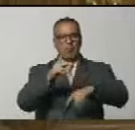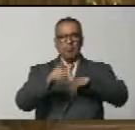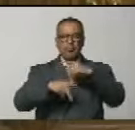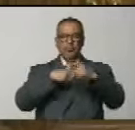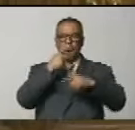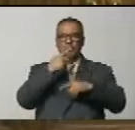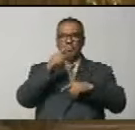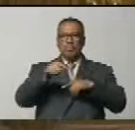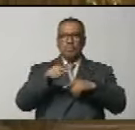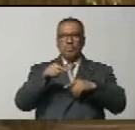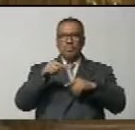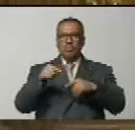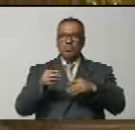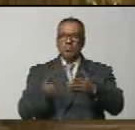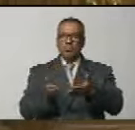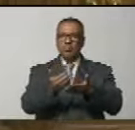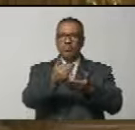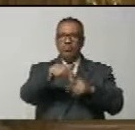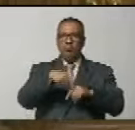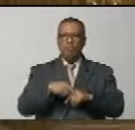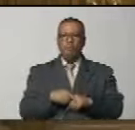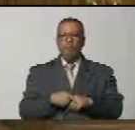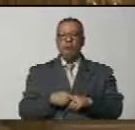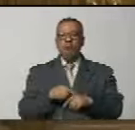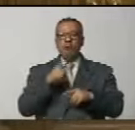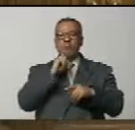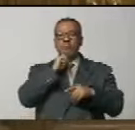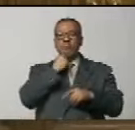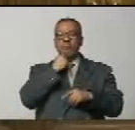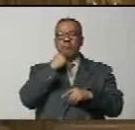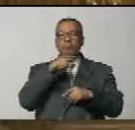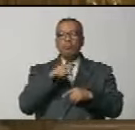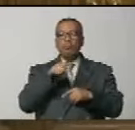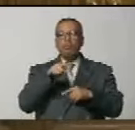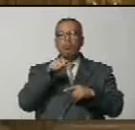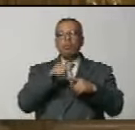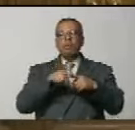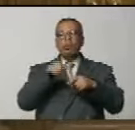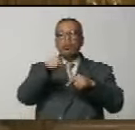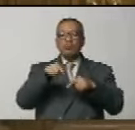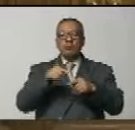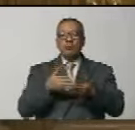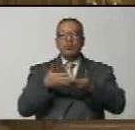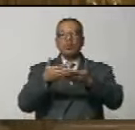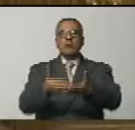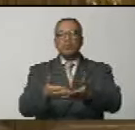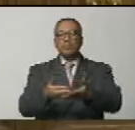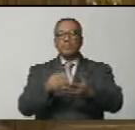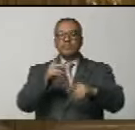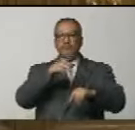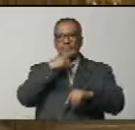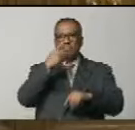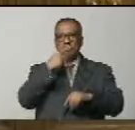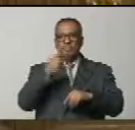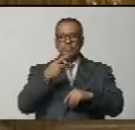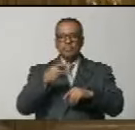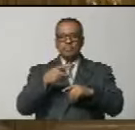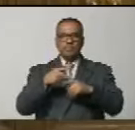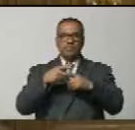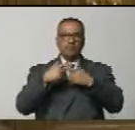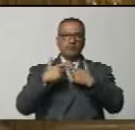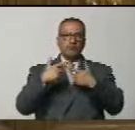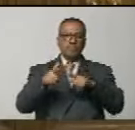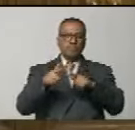de haber sacado a Rusia de donde la colocó la política neoliberal